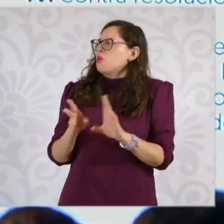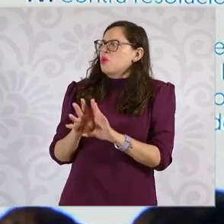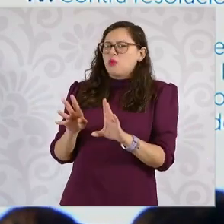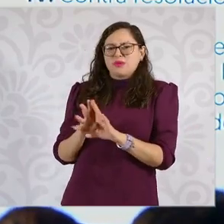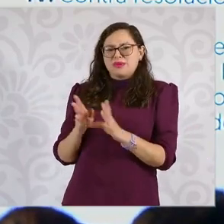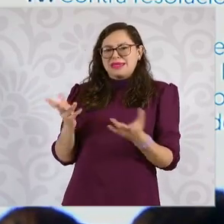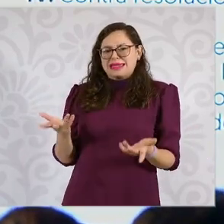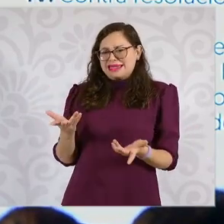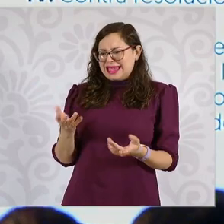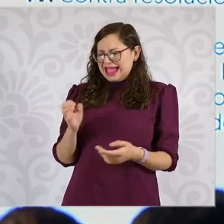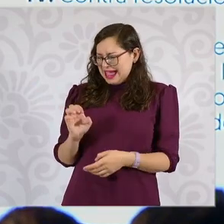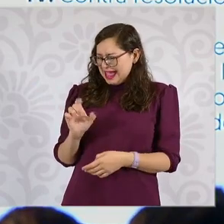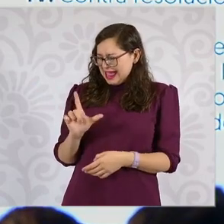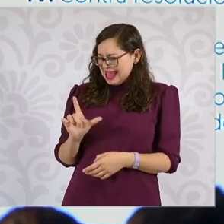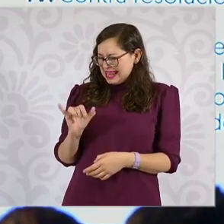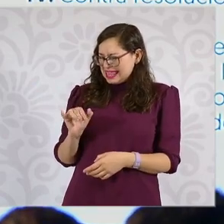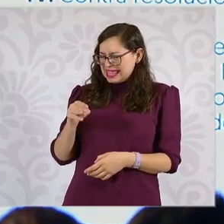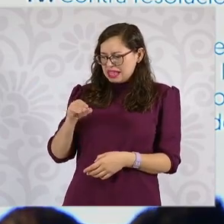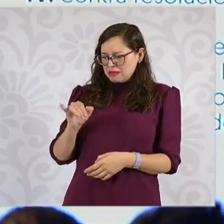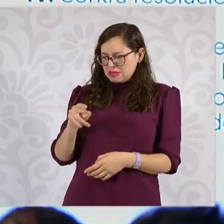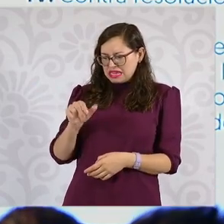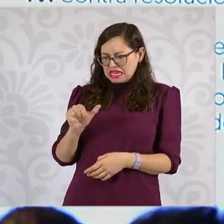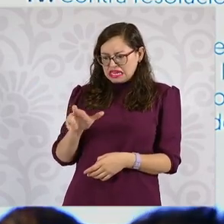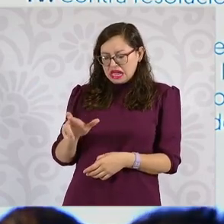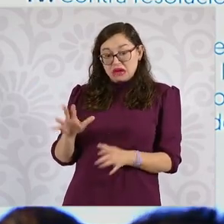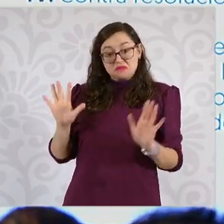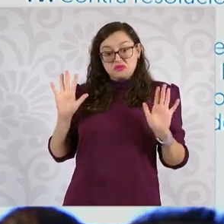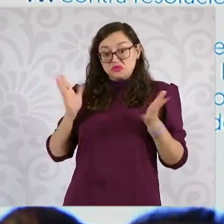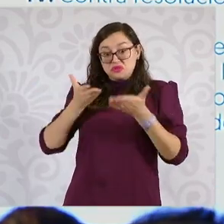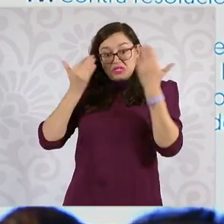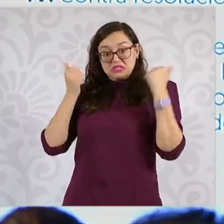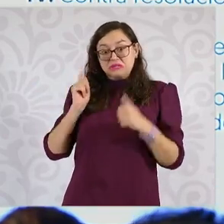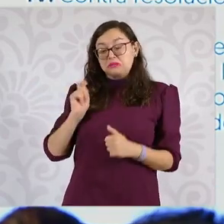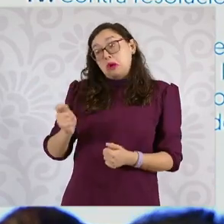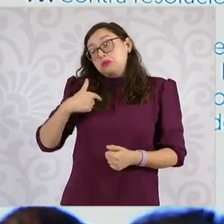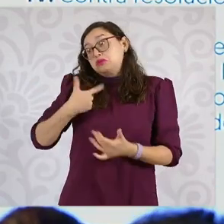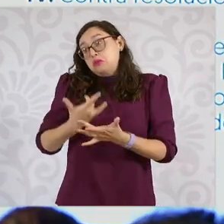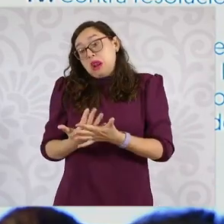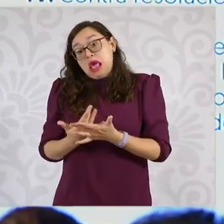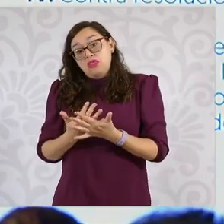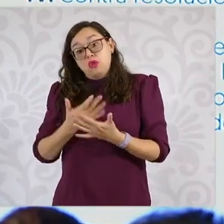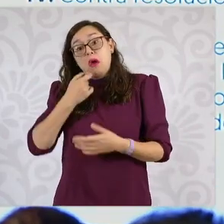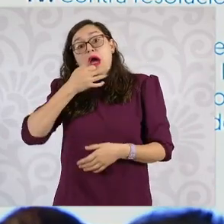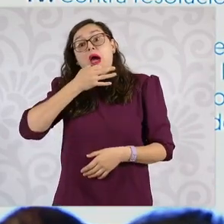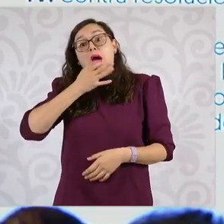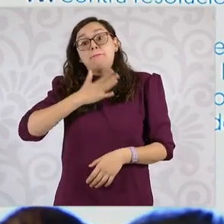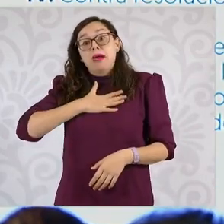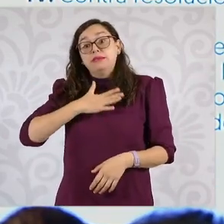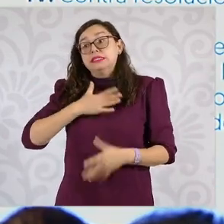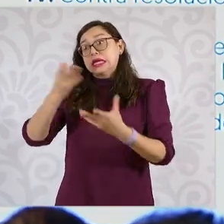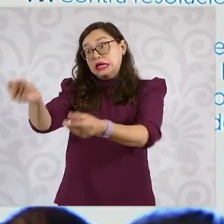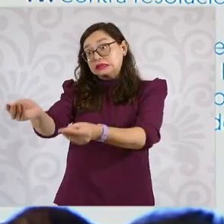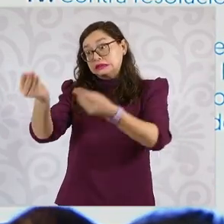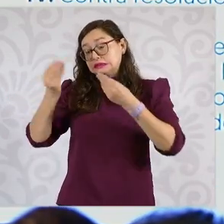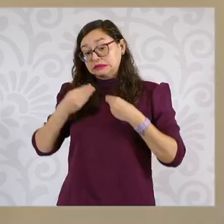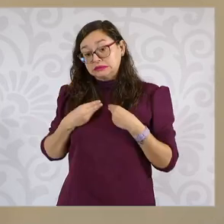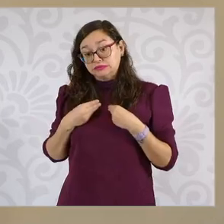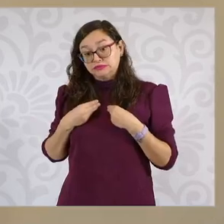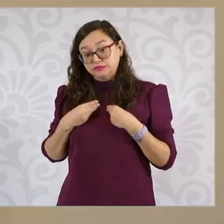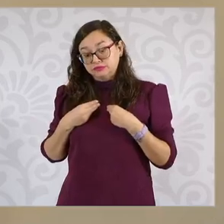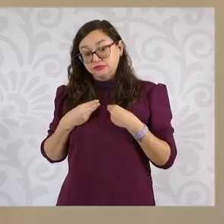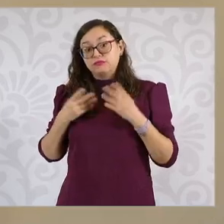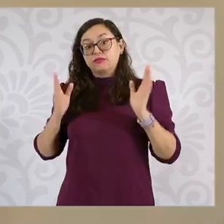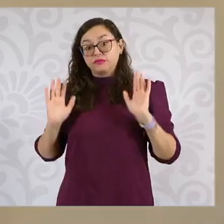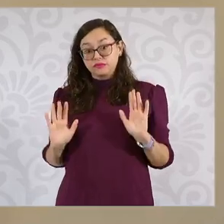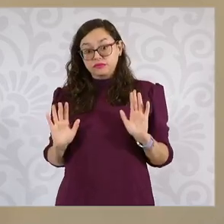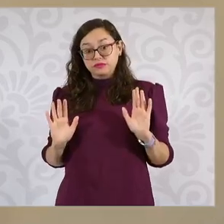¿Qué quiere decir eliminar? Vamos a esperar la notificación. Pero en el momento que se reciba la notificación, pues lo que